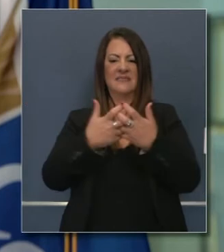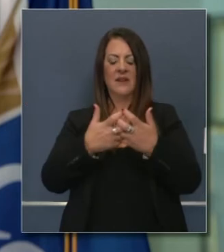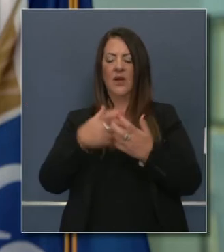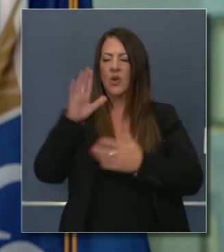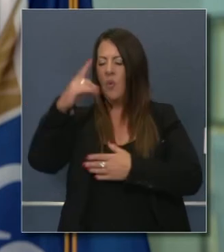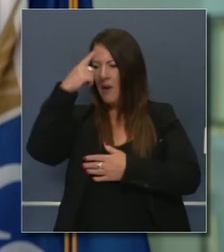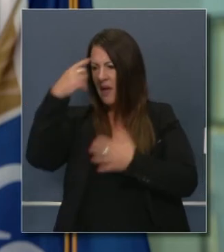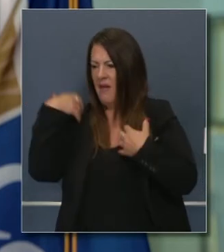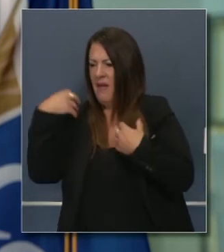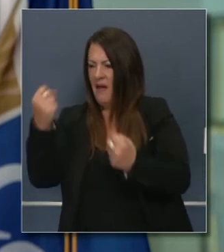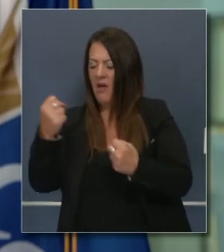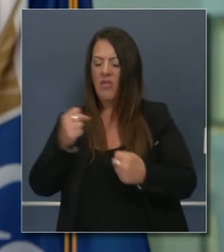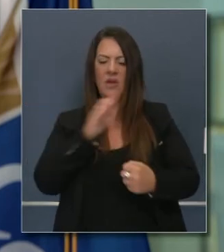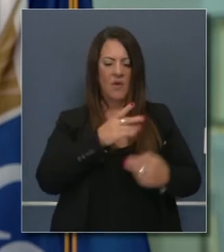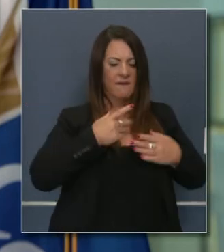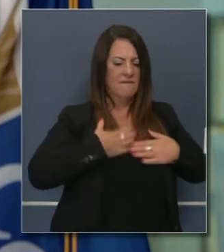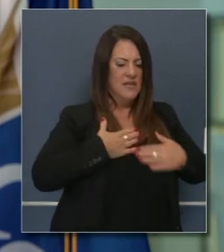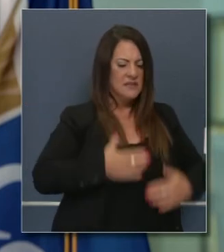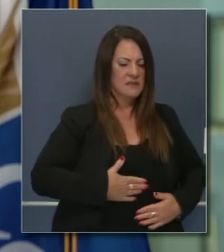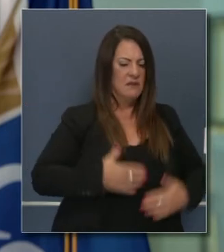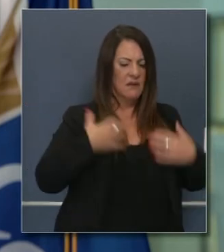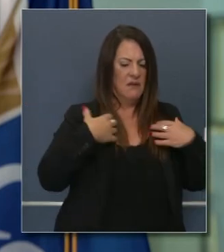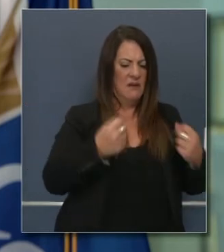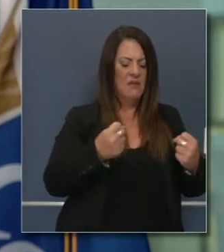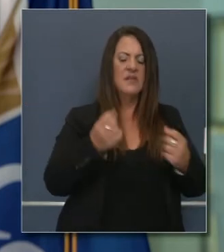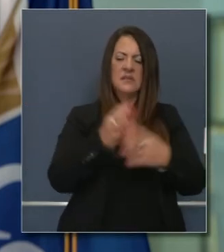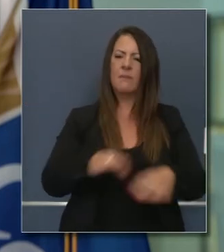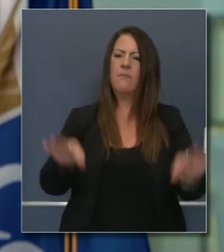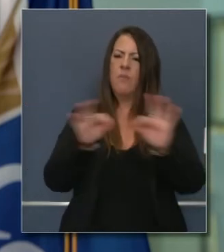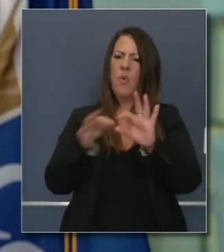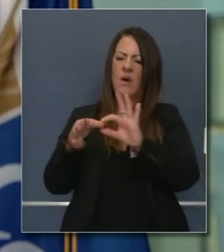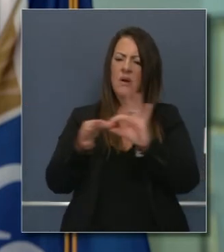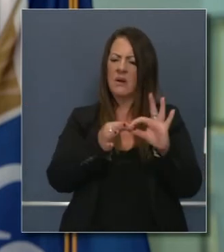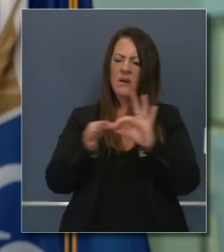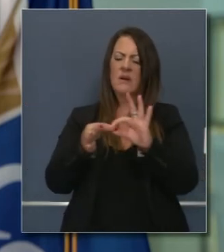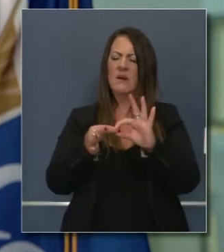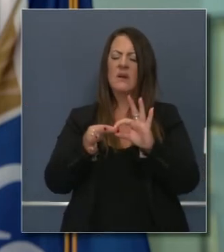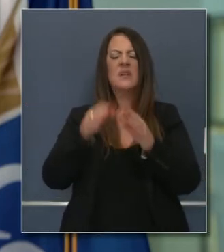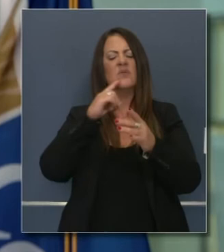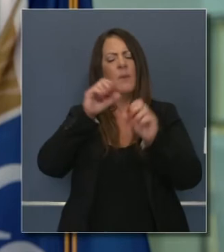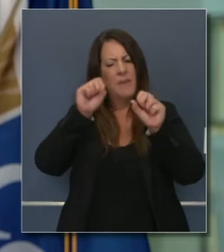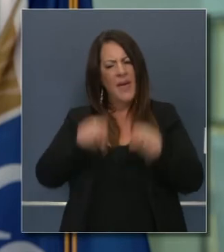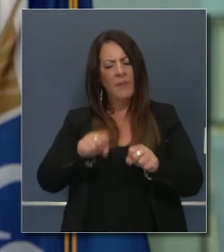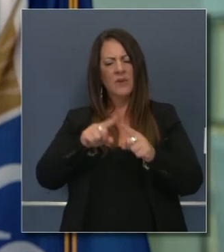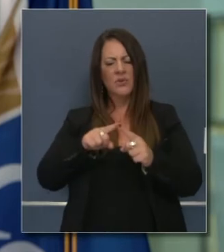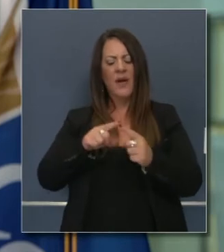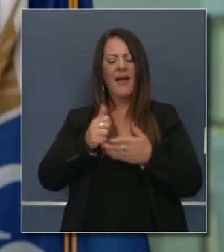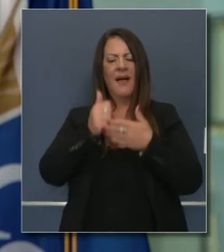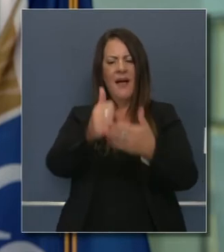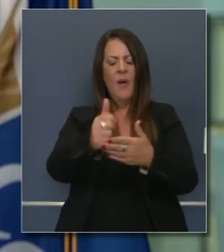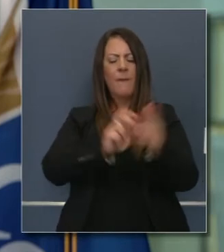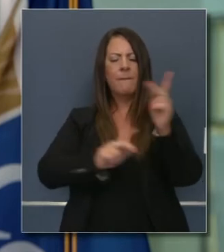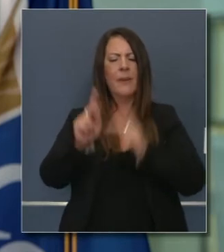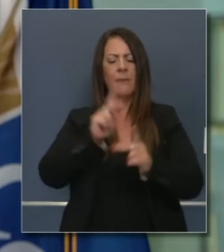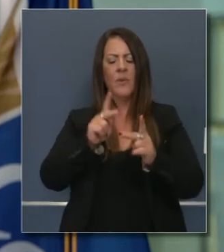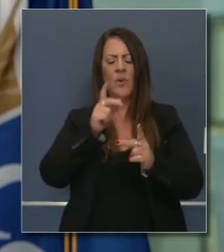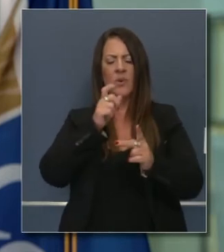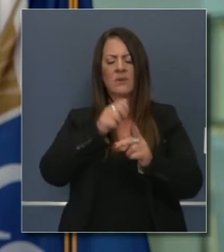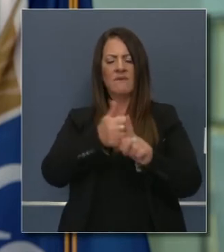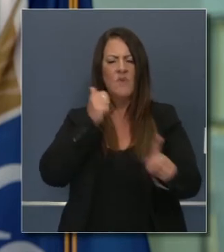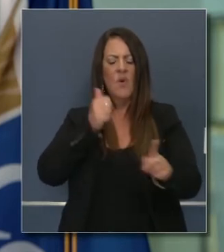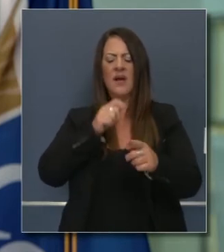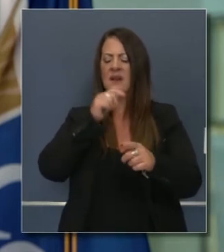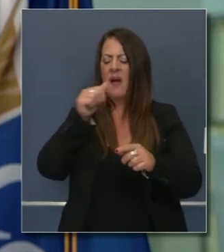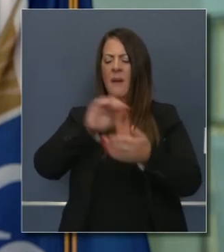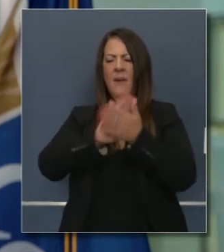salud física, la salud mental y esto es fundamental en una estrategia real que resuelva el problema de los